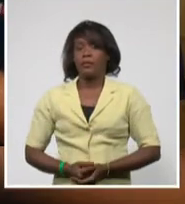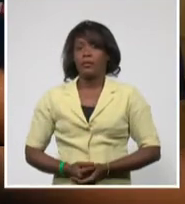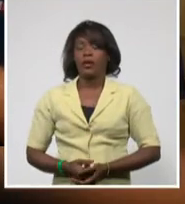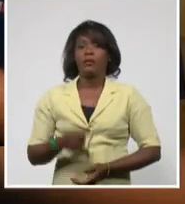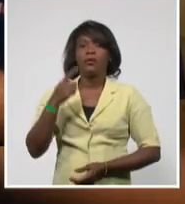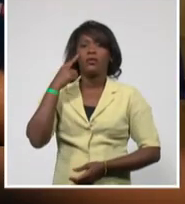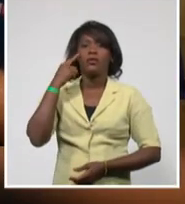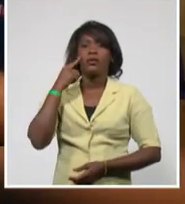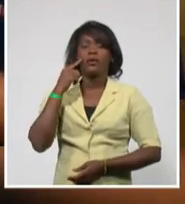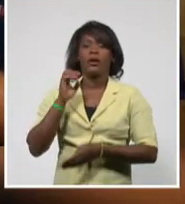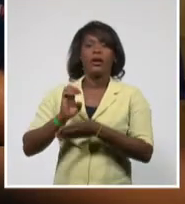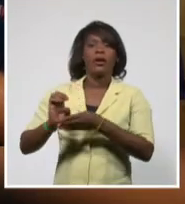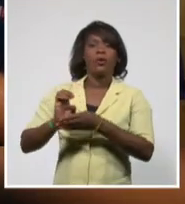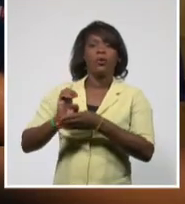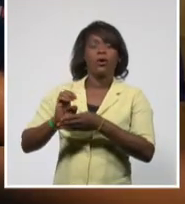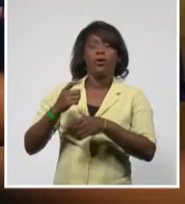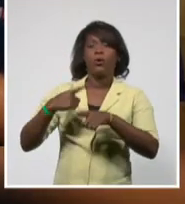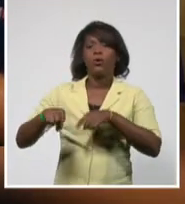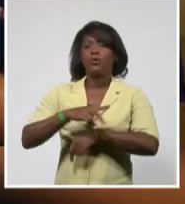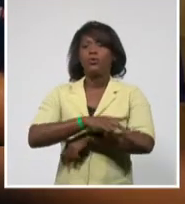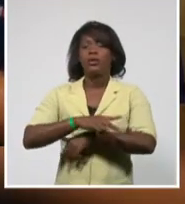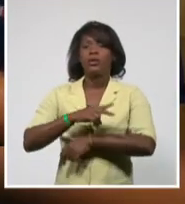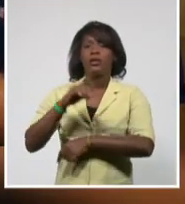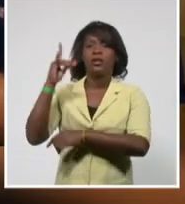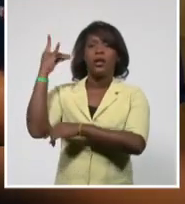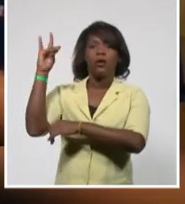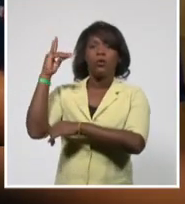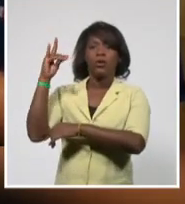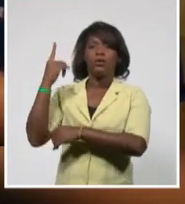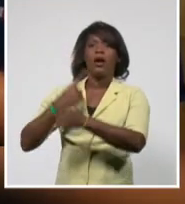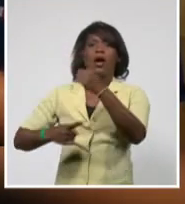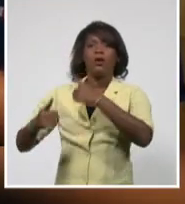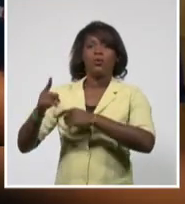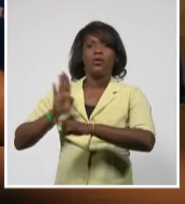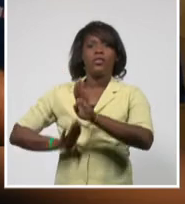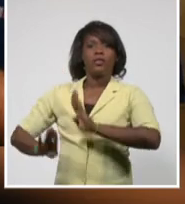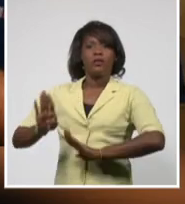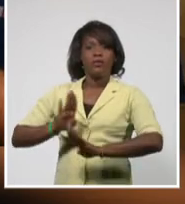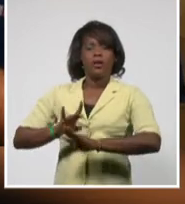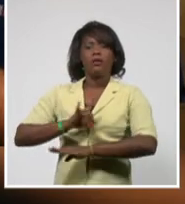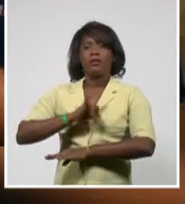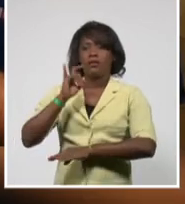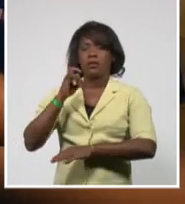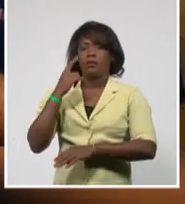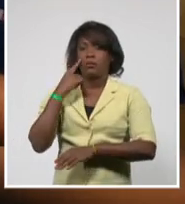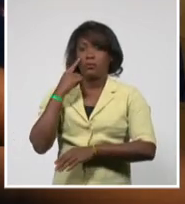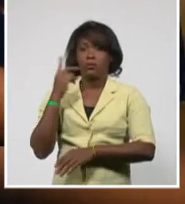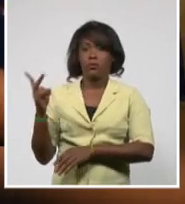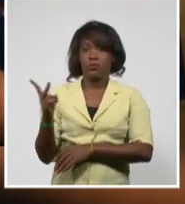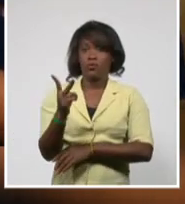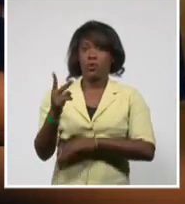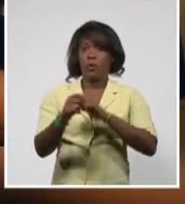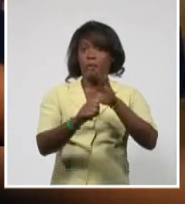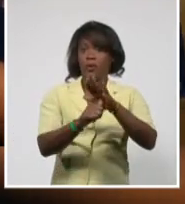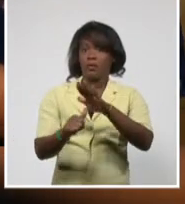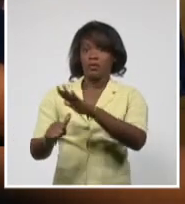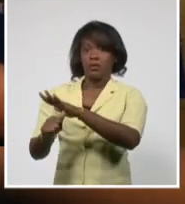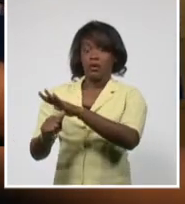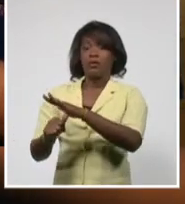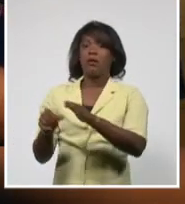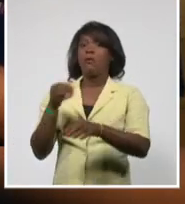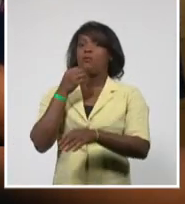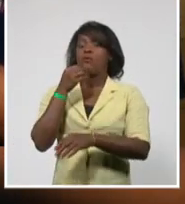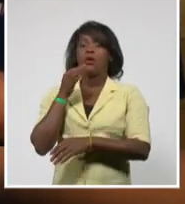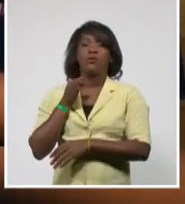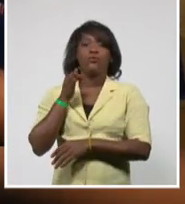y Bolivia favorecen al Centro Democrático de Correa y al MAS de Evo. Veremos si sus herederos políticos, Andrés Arauz y